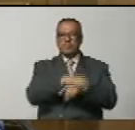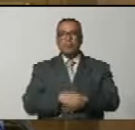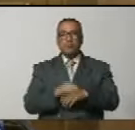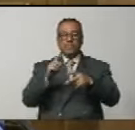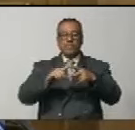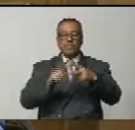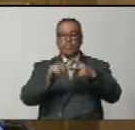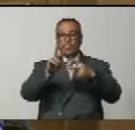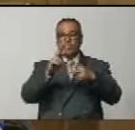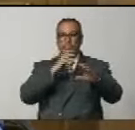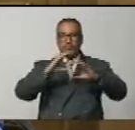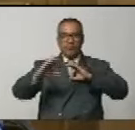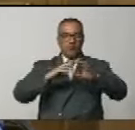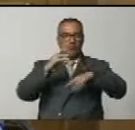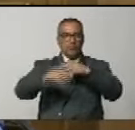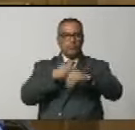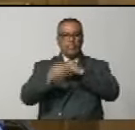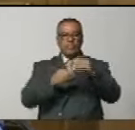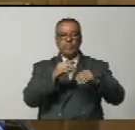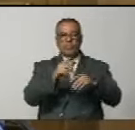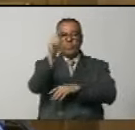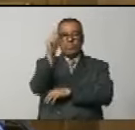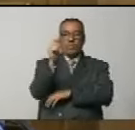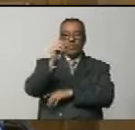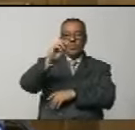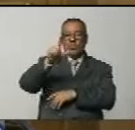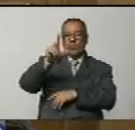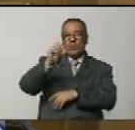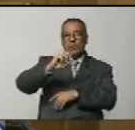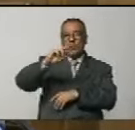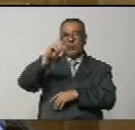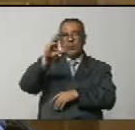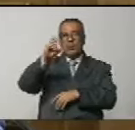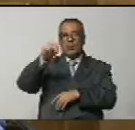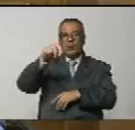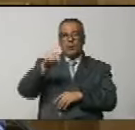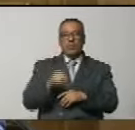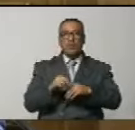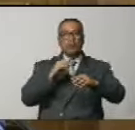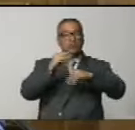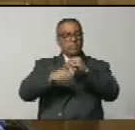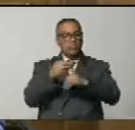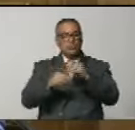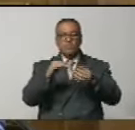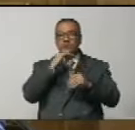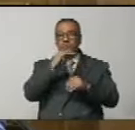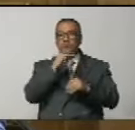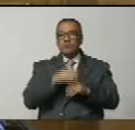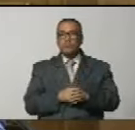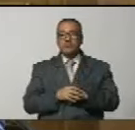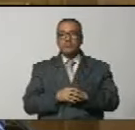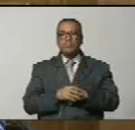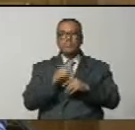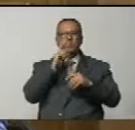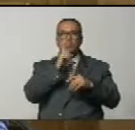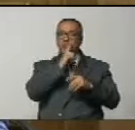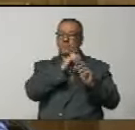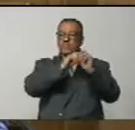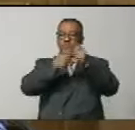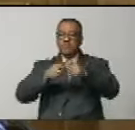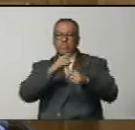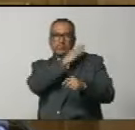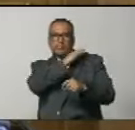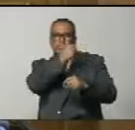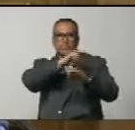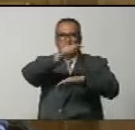Segundo, comunicación suscrita por el diputado Leonardo Alfredo Montezuma Ruiz, mediante la cual informó de que fue nombrado como